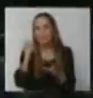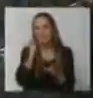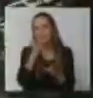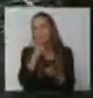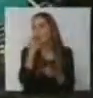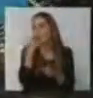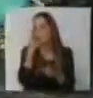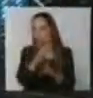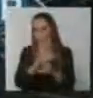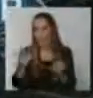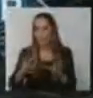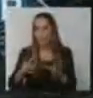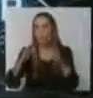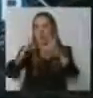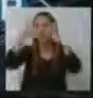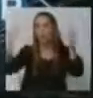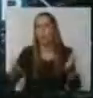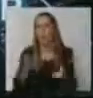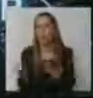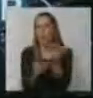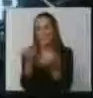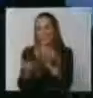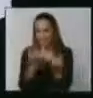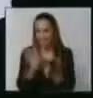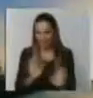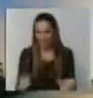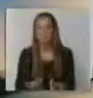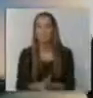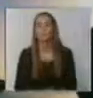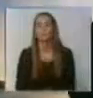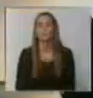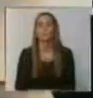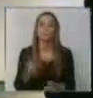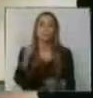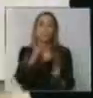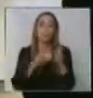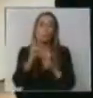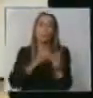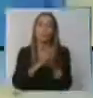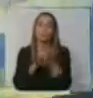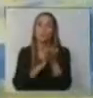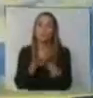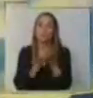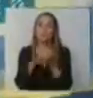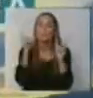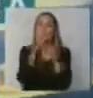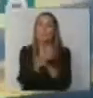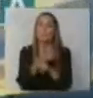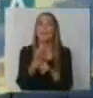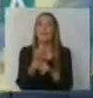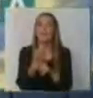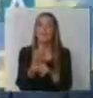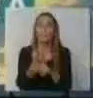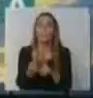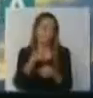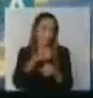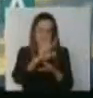con gas, obviamente. Claro, con una calefacción. Con una caldera, exactamente. caldera. La cuestión es que tenemos que resolver también nuestro tema de energía, ¿no? Porque